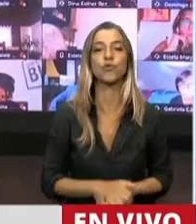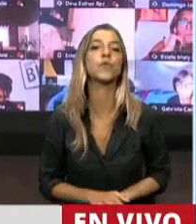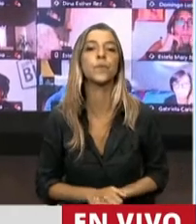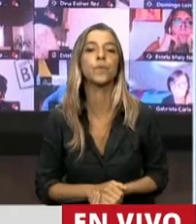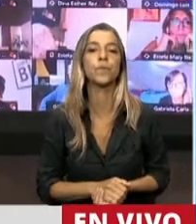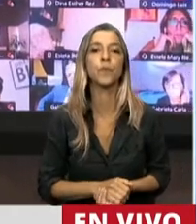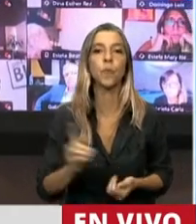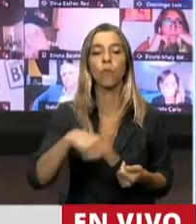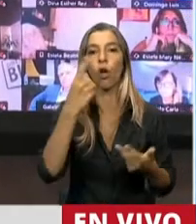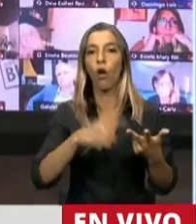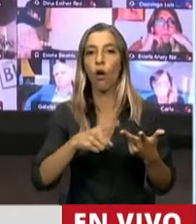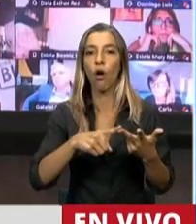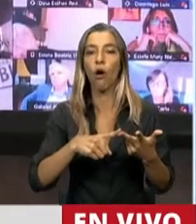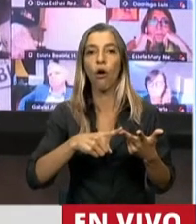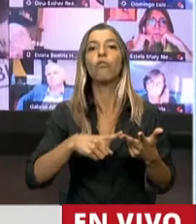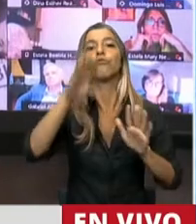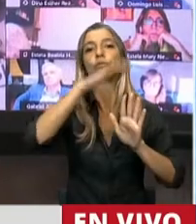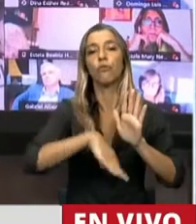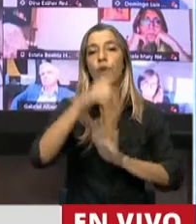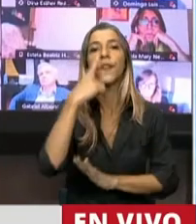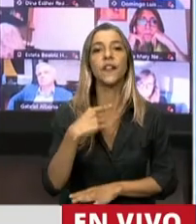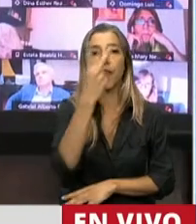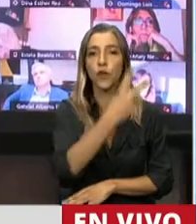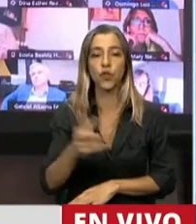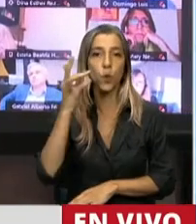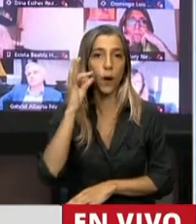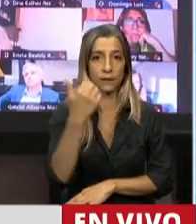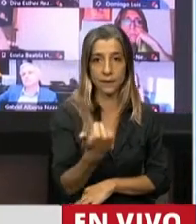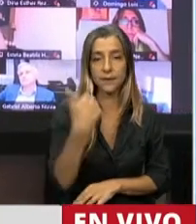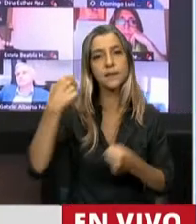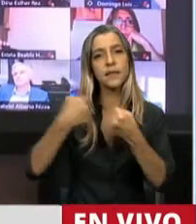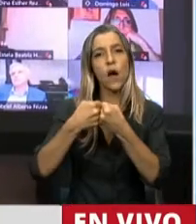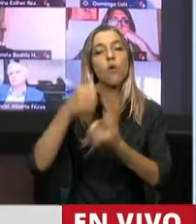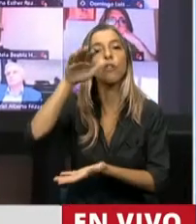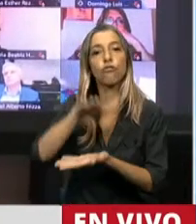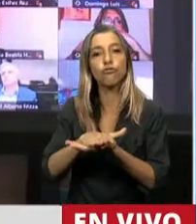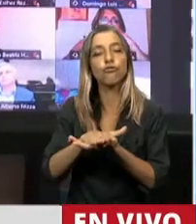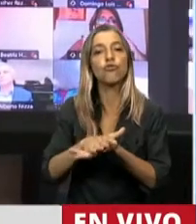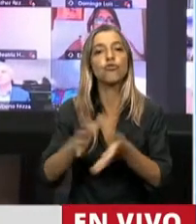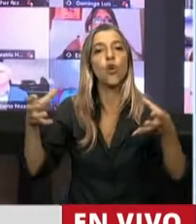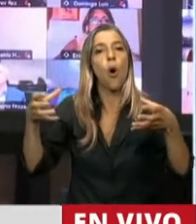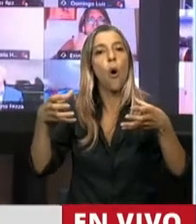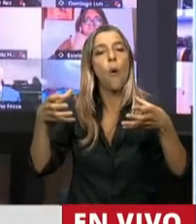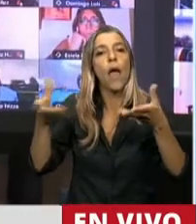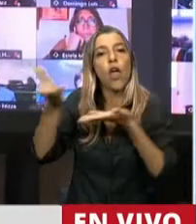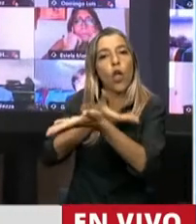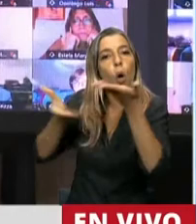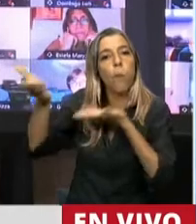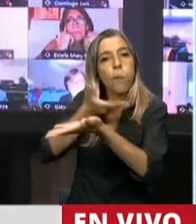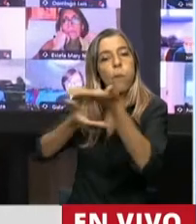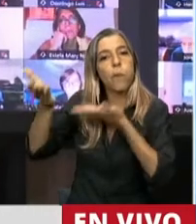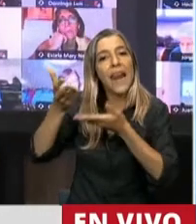convenio es la orden del día 246, es el acuerdo de cooperación técnica entre la República Argentina